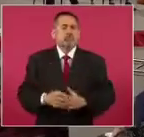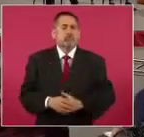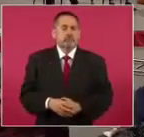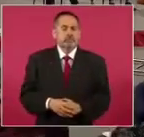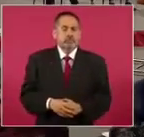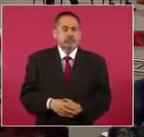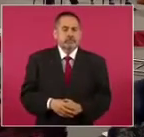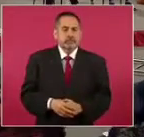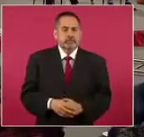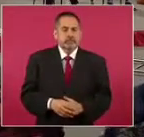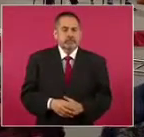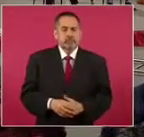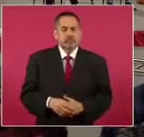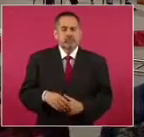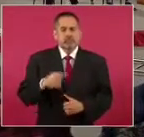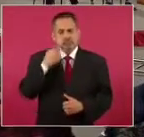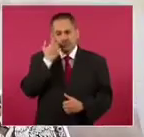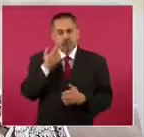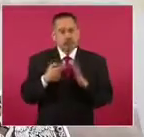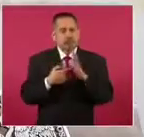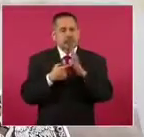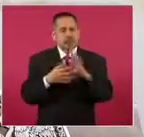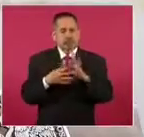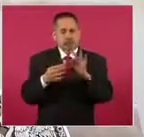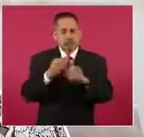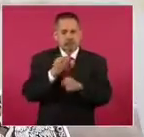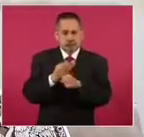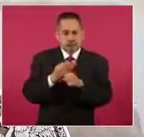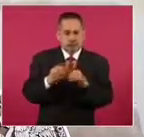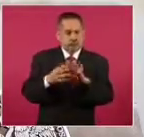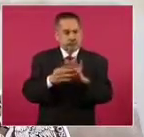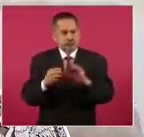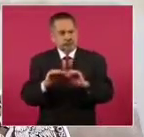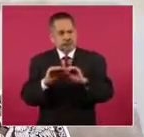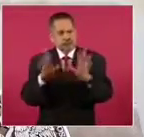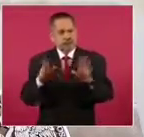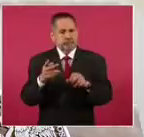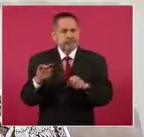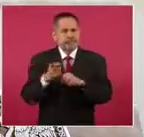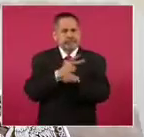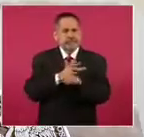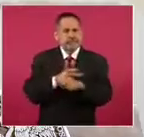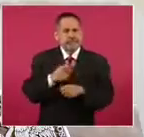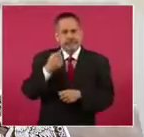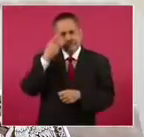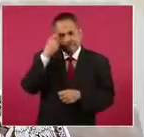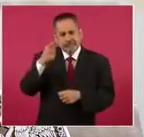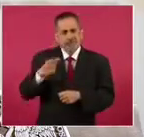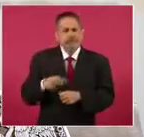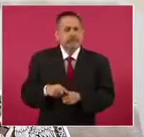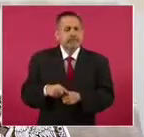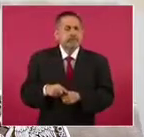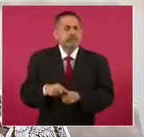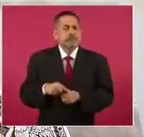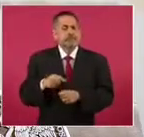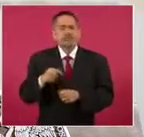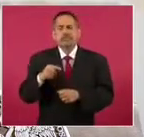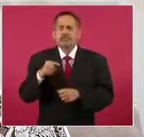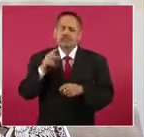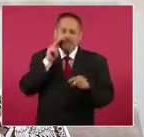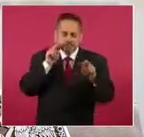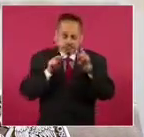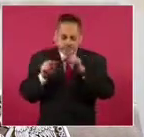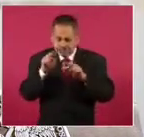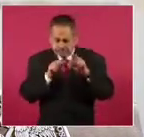Nos gustaría aprovechar este espacio para presentar las evidencias que hemos desarrollado a través de una